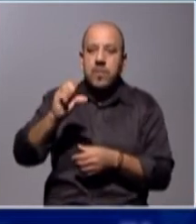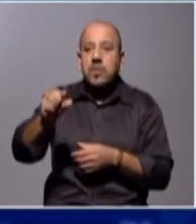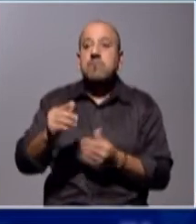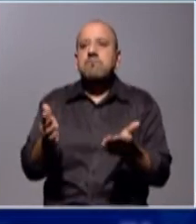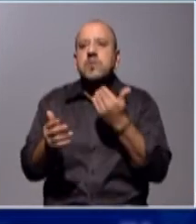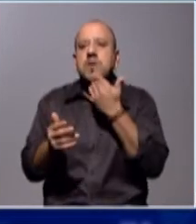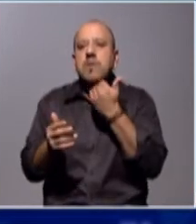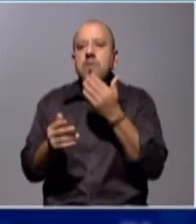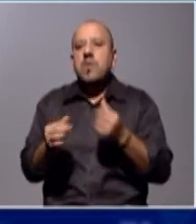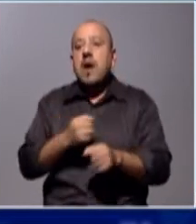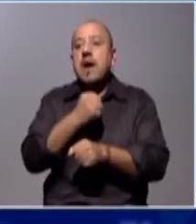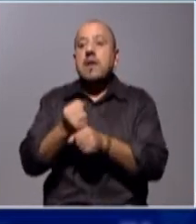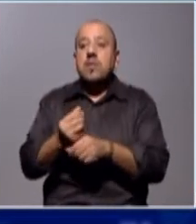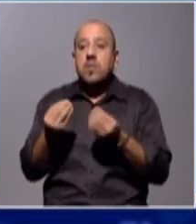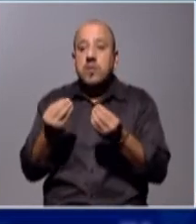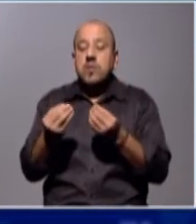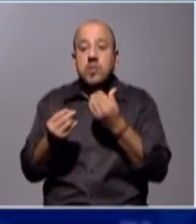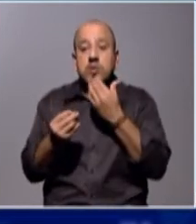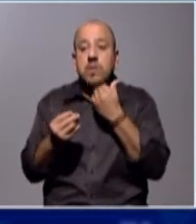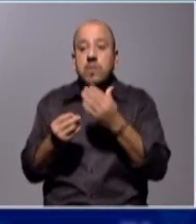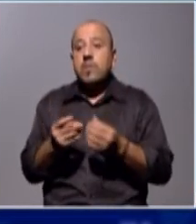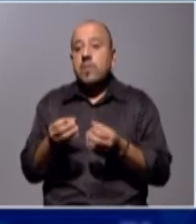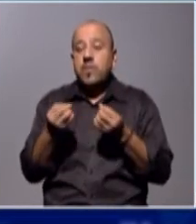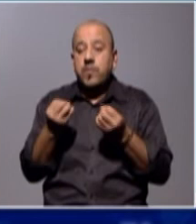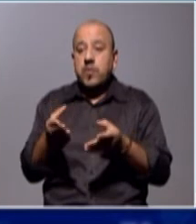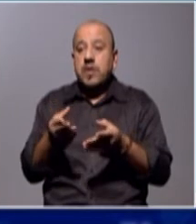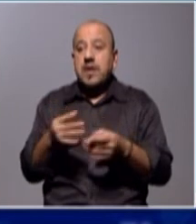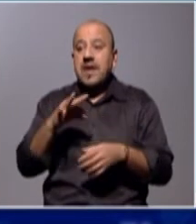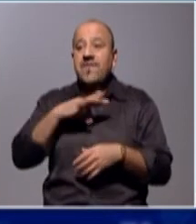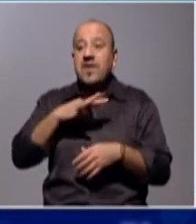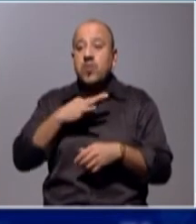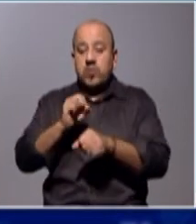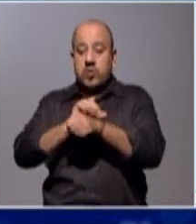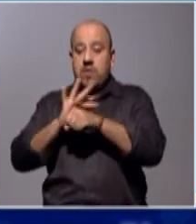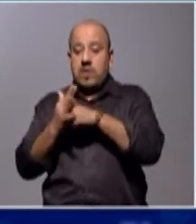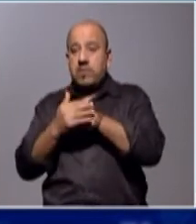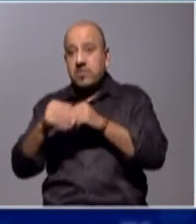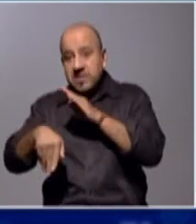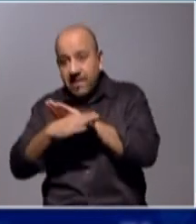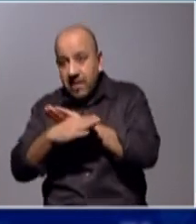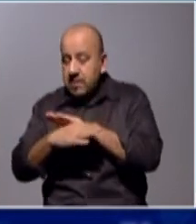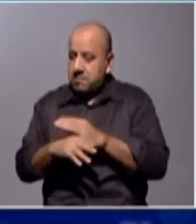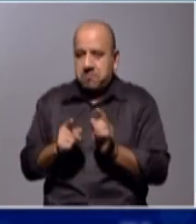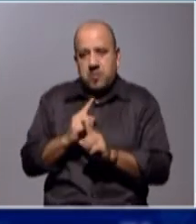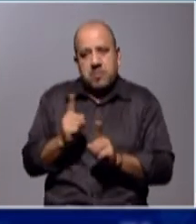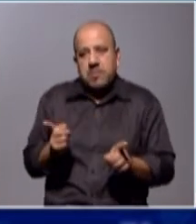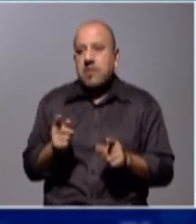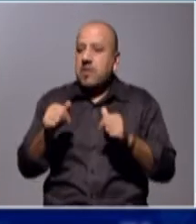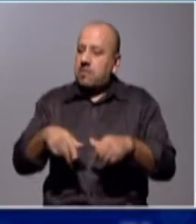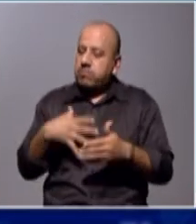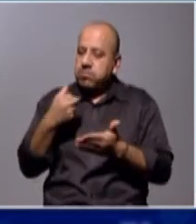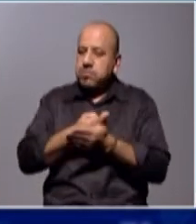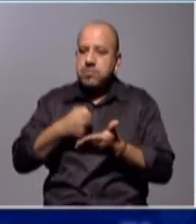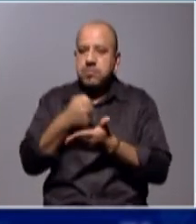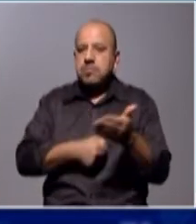tener que permanecer, porque el virus no se va a ir, por arte de magia, y bueno, va a ser una lucha